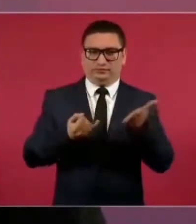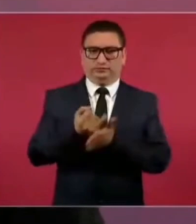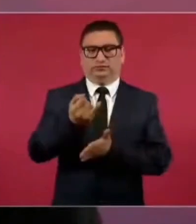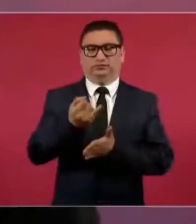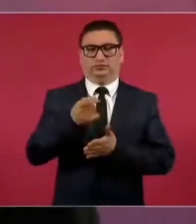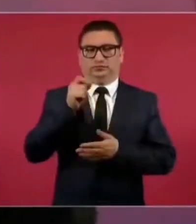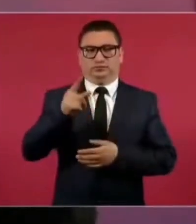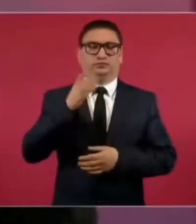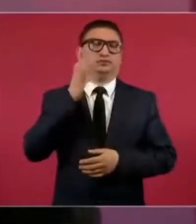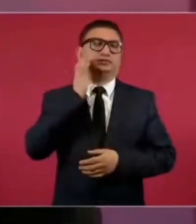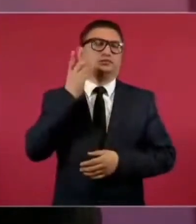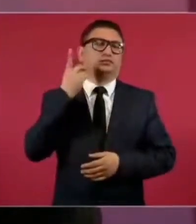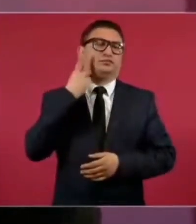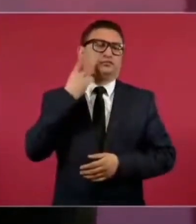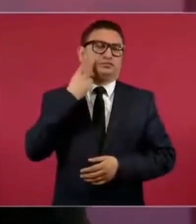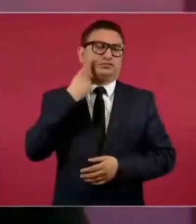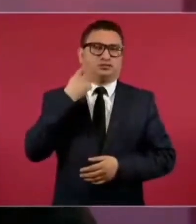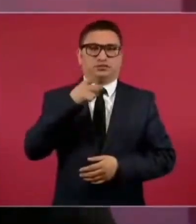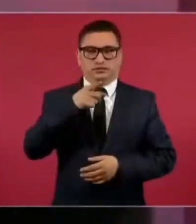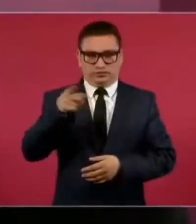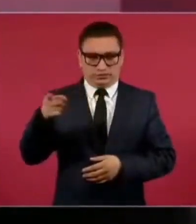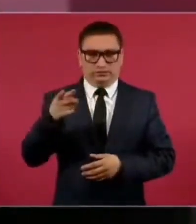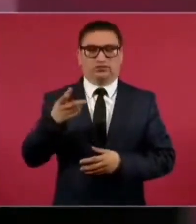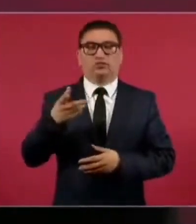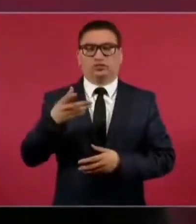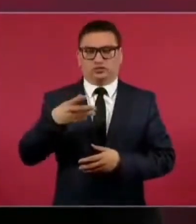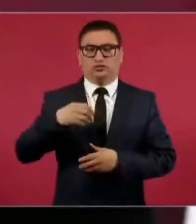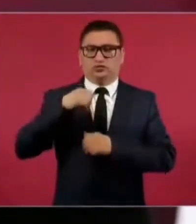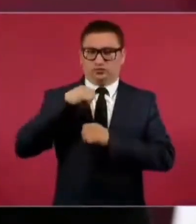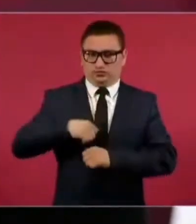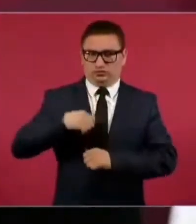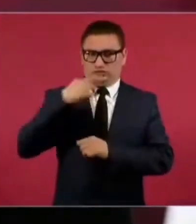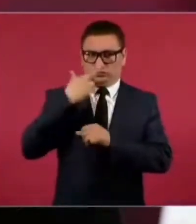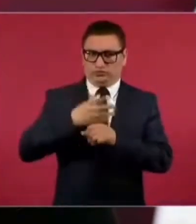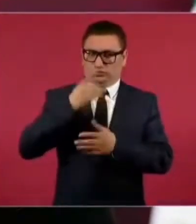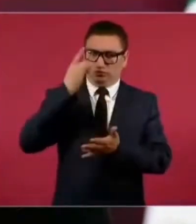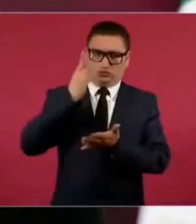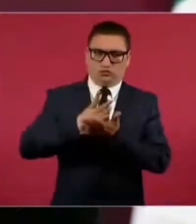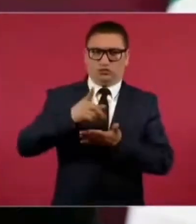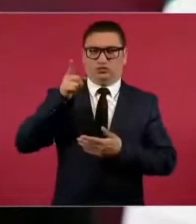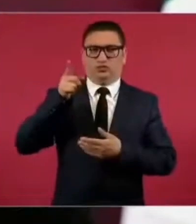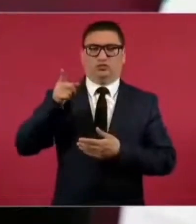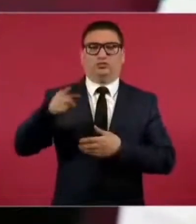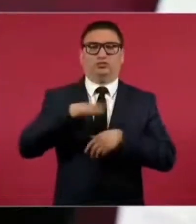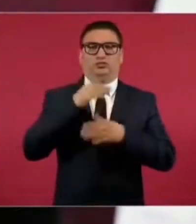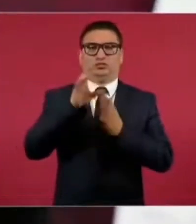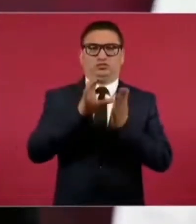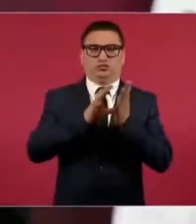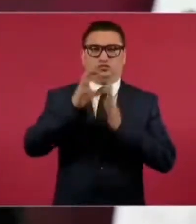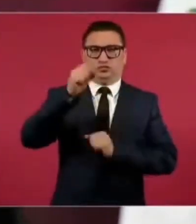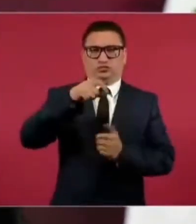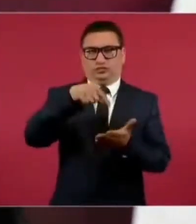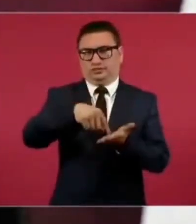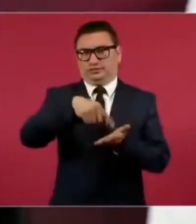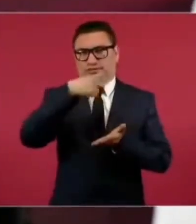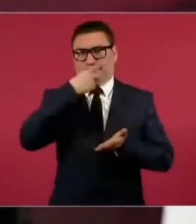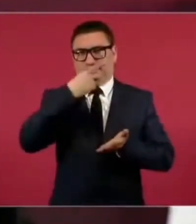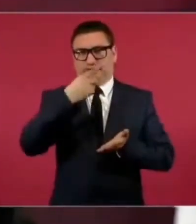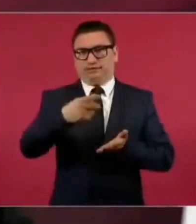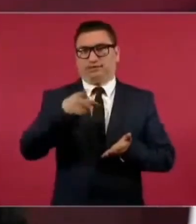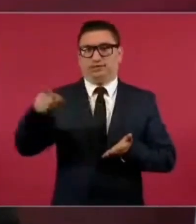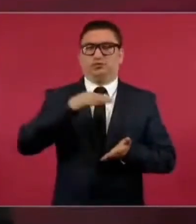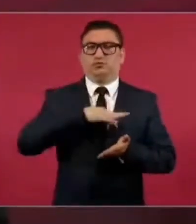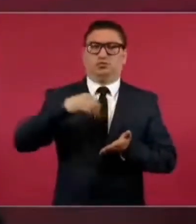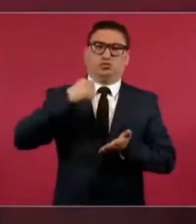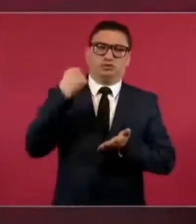la Cámara de Diputados que tiene la facultad exclusiva de acuerdo a la Constitución de aprobar